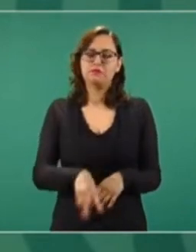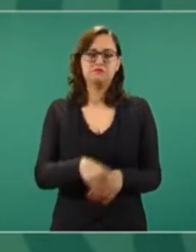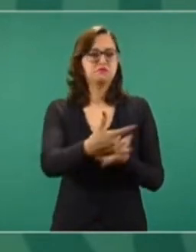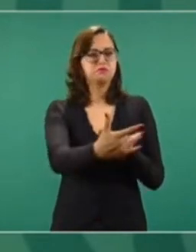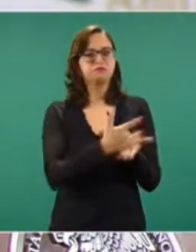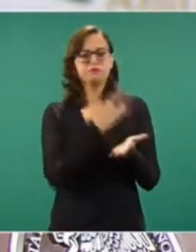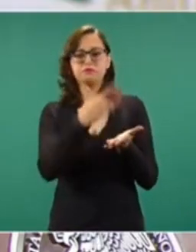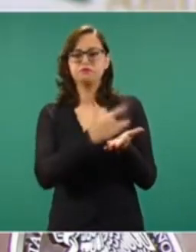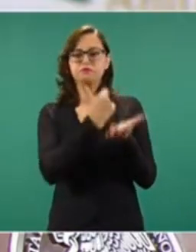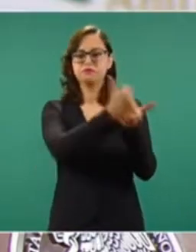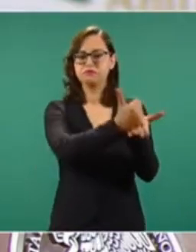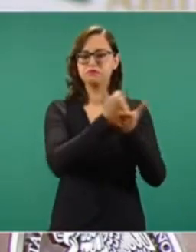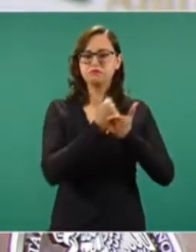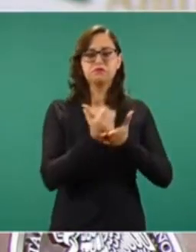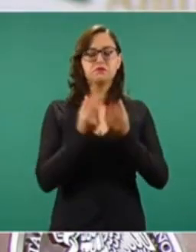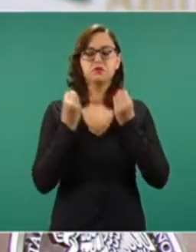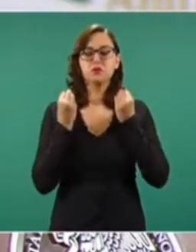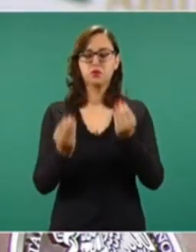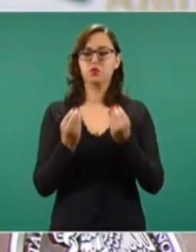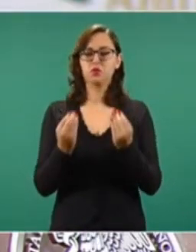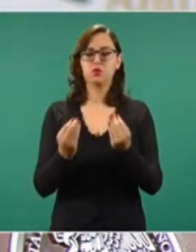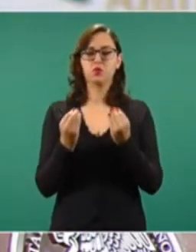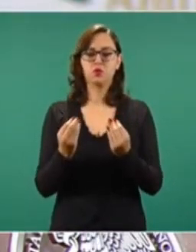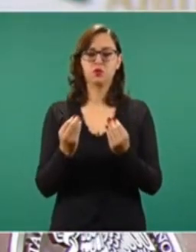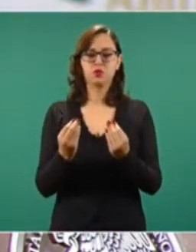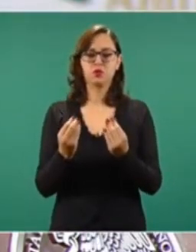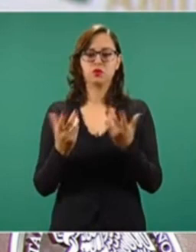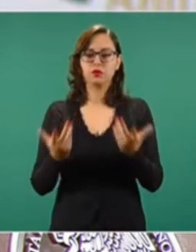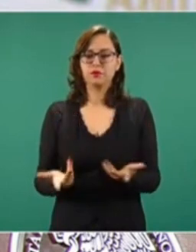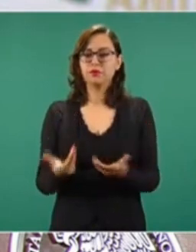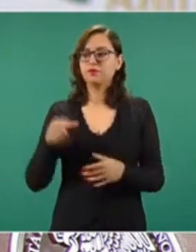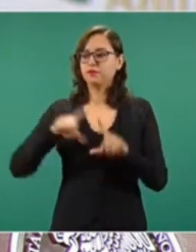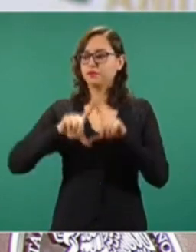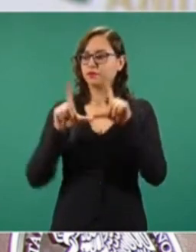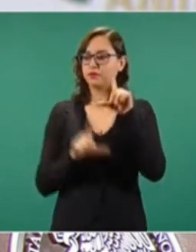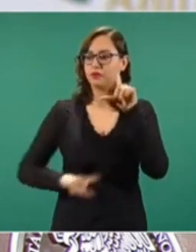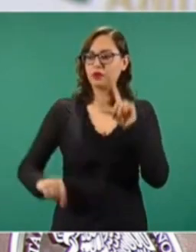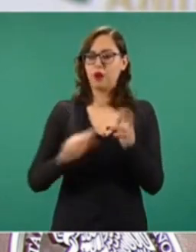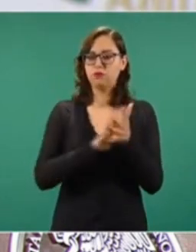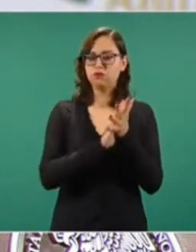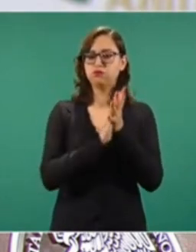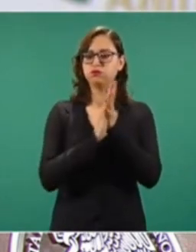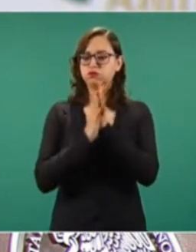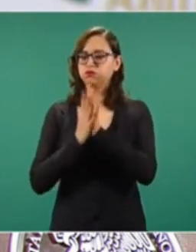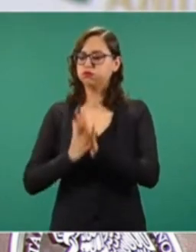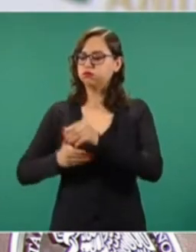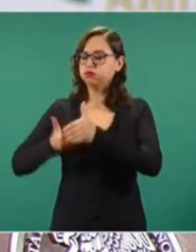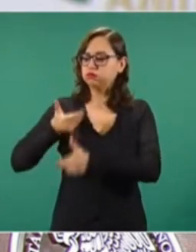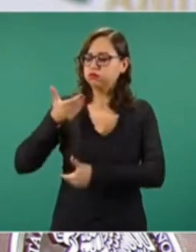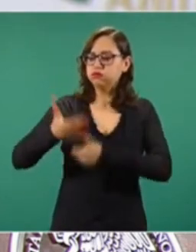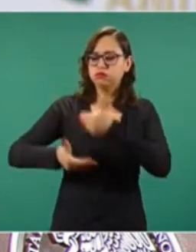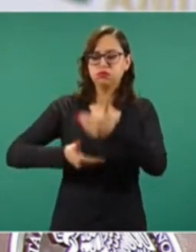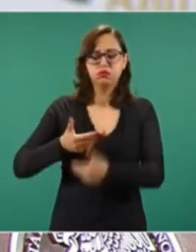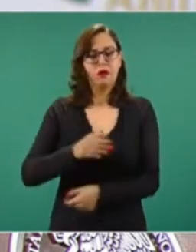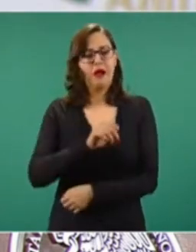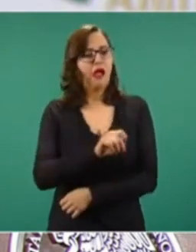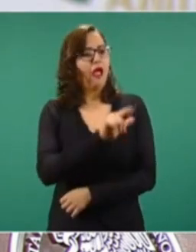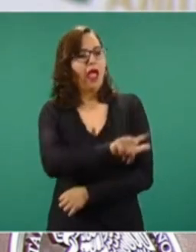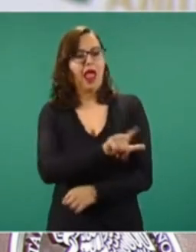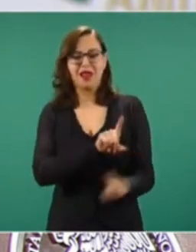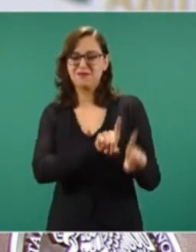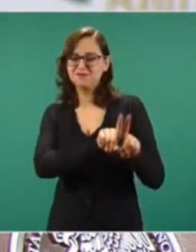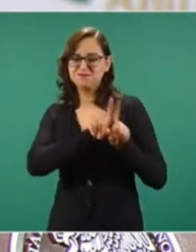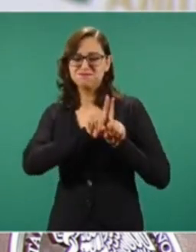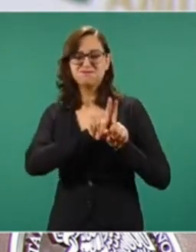Él es parte de este proceso de transformación. En el